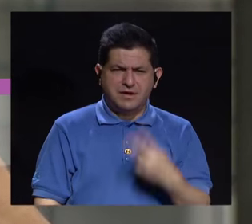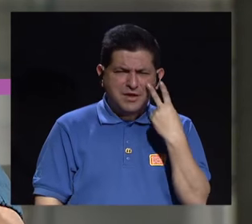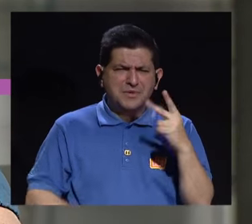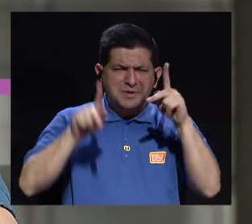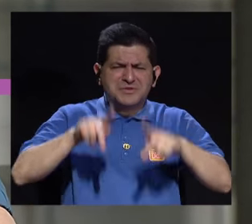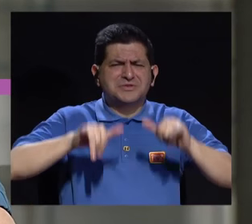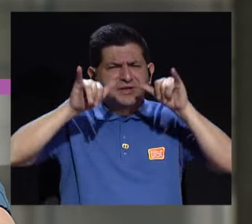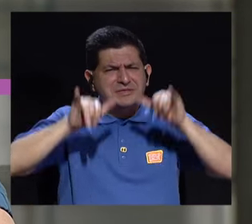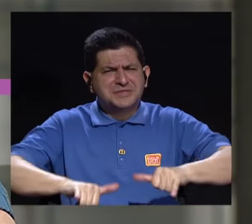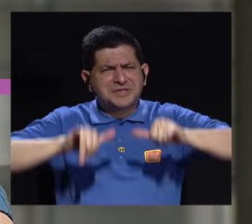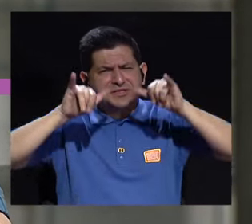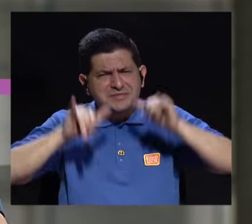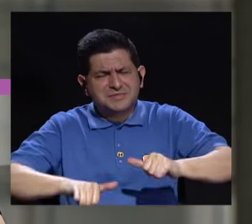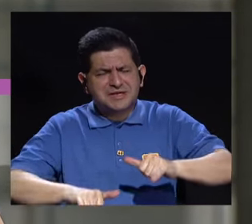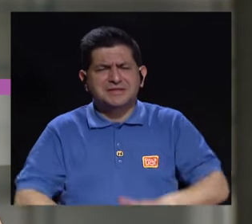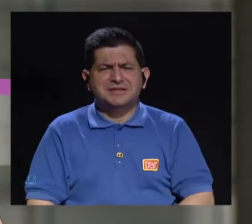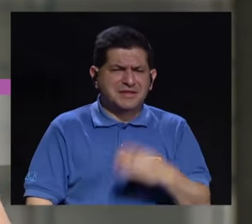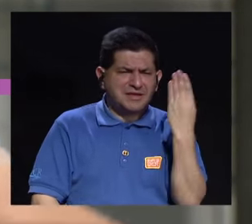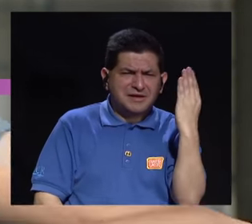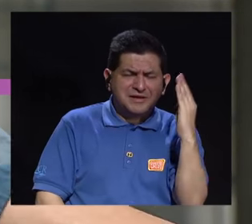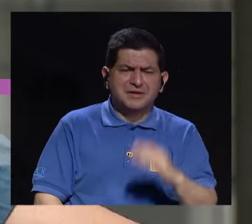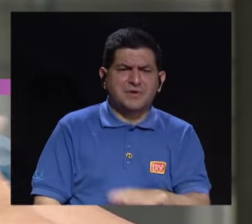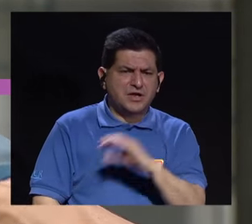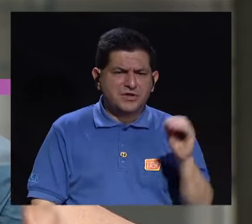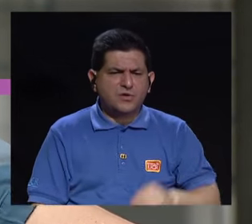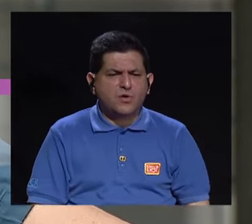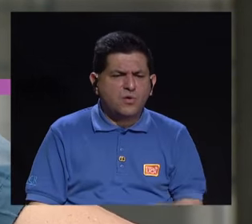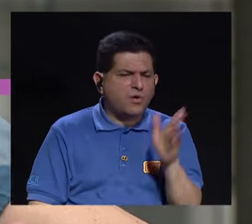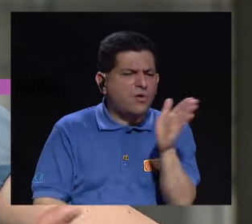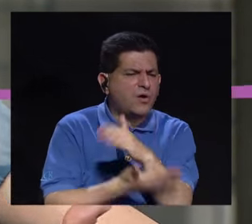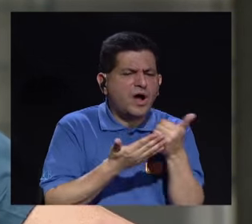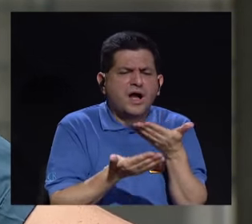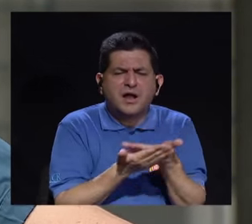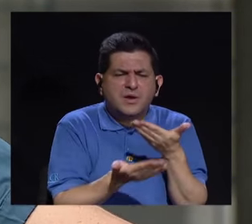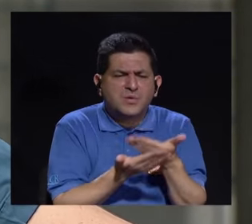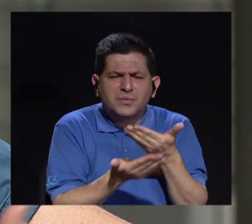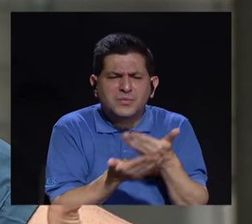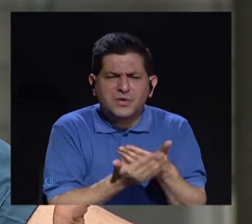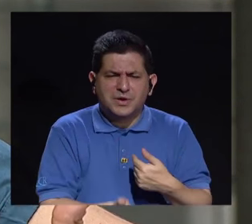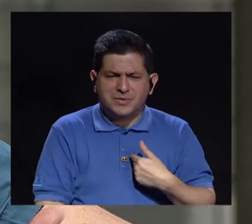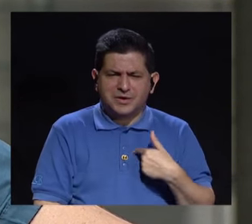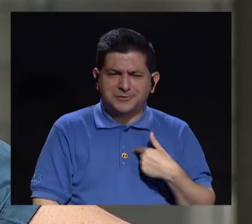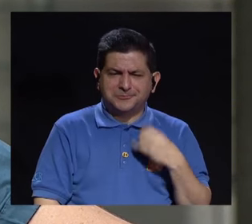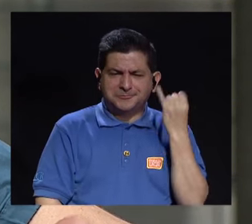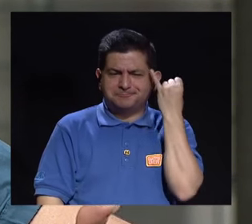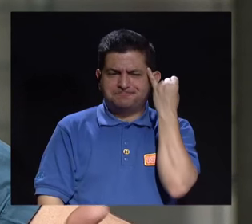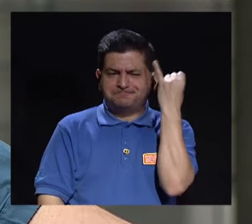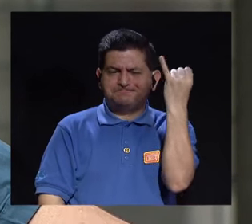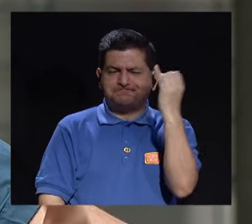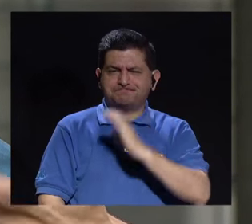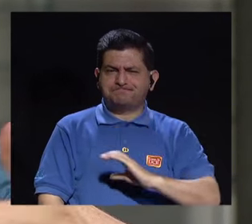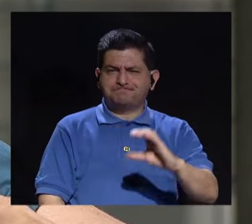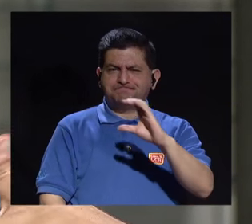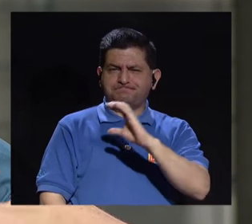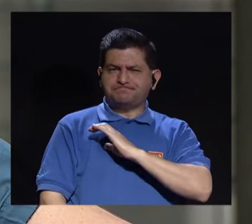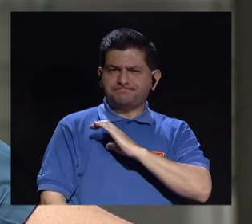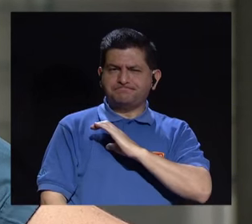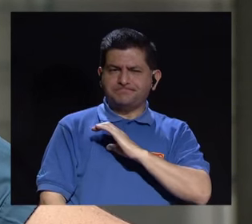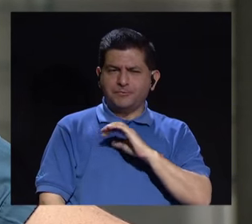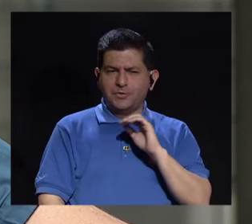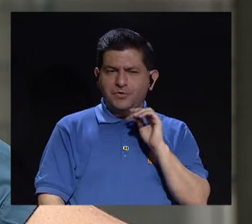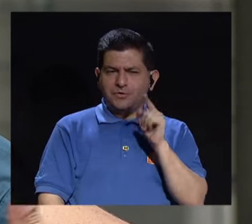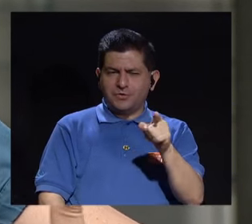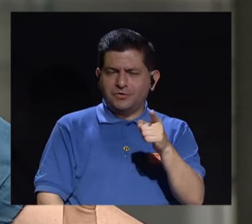mucho tiempo en el baño o encuentra rastros o signos que a le van dando la pauta de que hay conductas